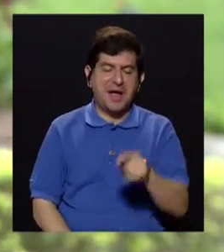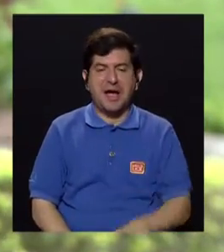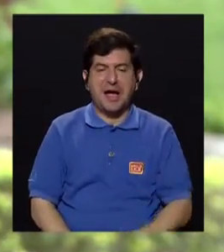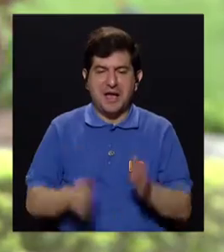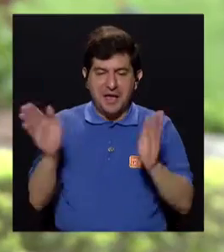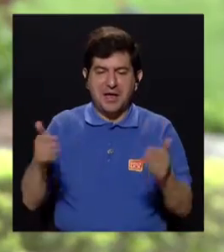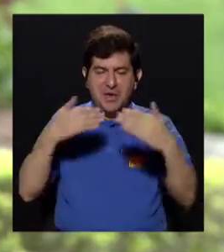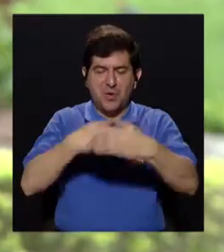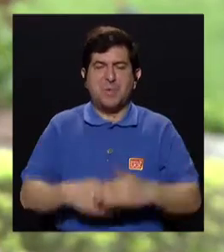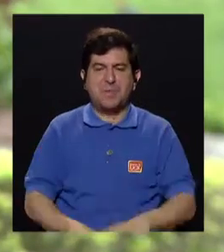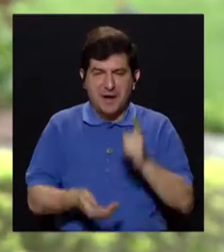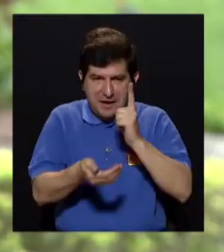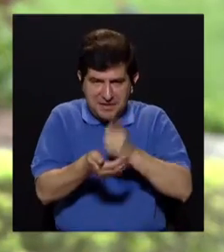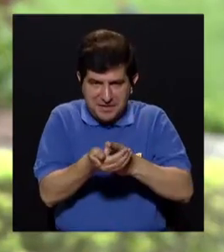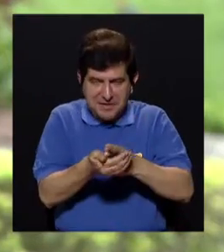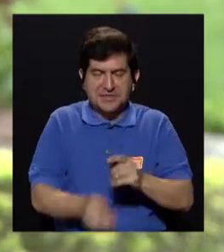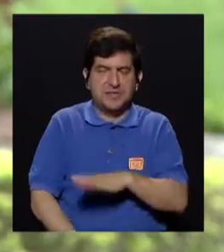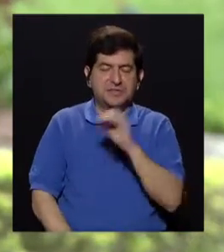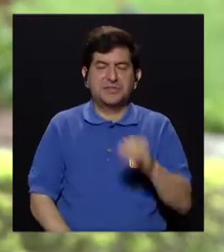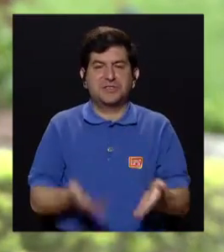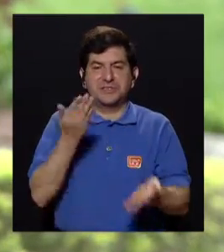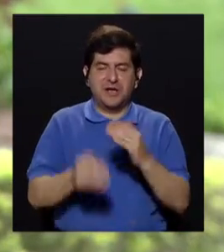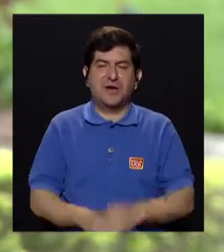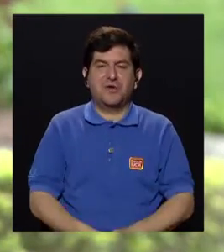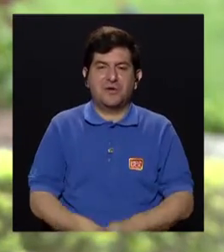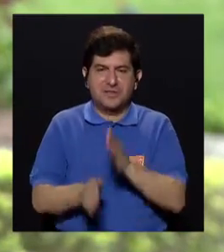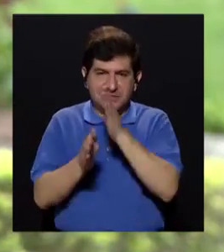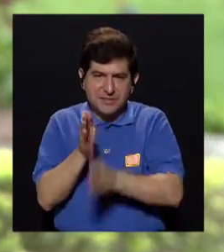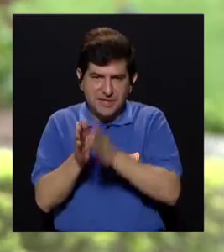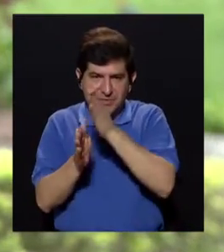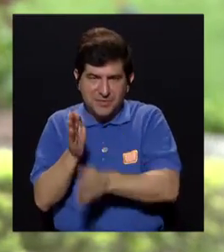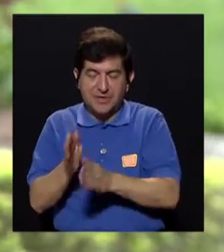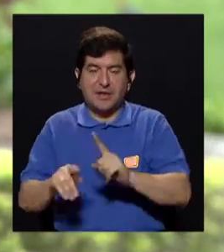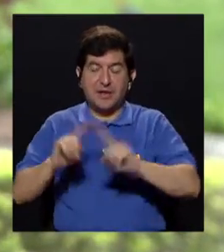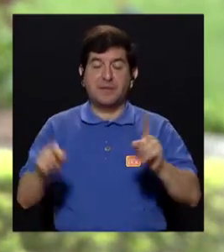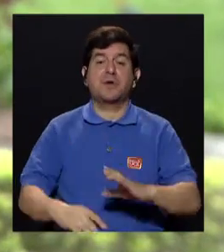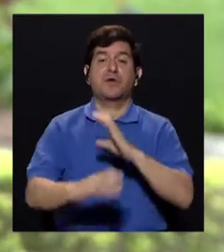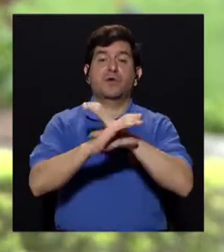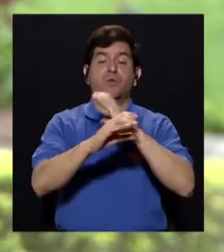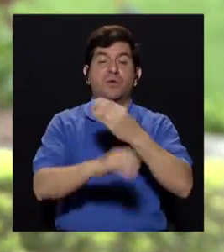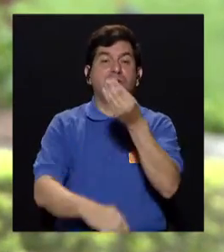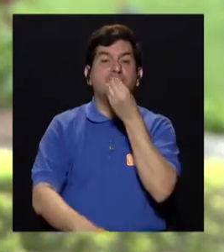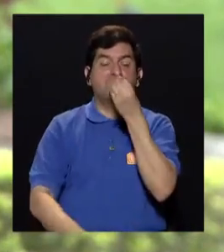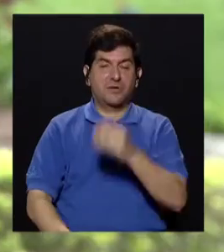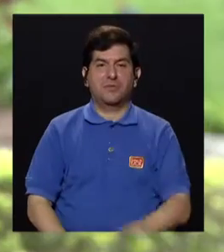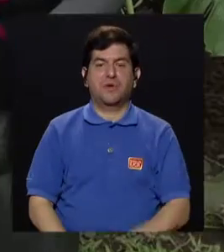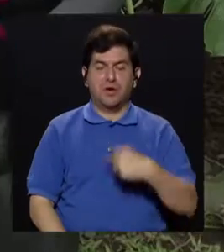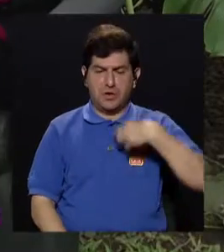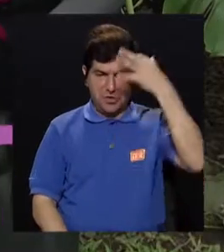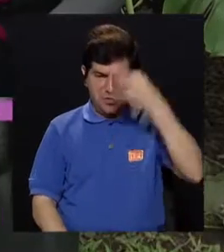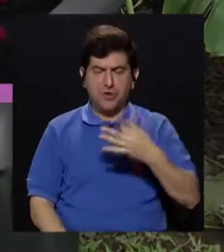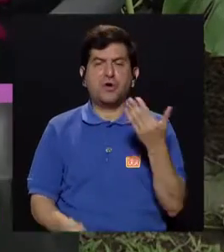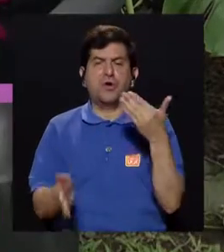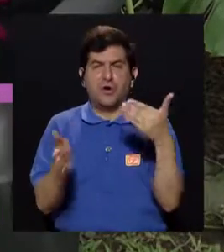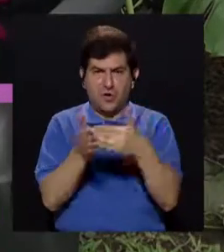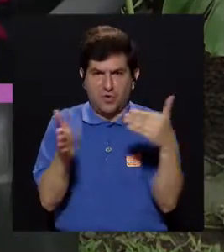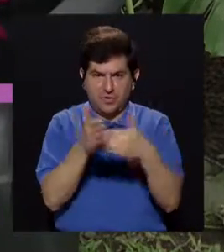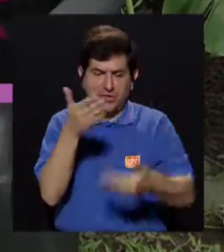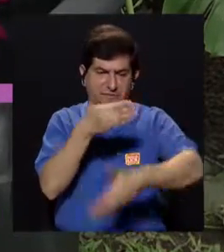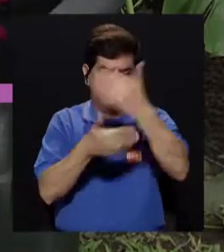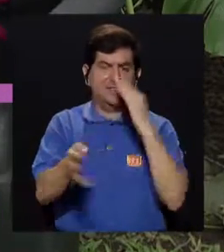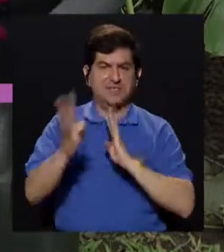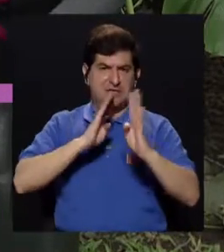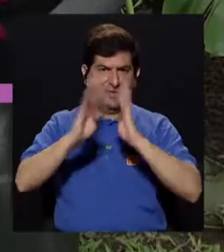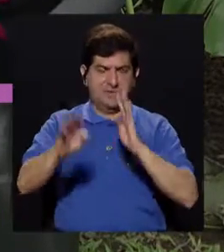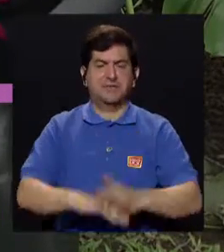salchichitas, la mortadelita y todo, pero hay que tener mesura a la hora de consumirlos. Y yo sí creo oportuno otra vez, porque en el